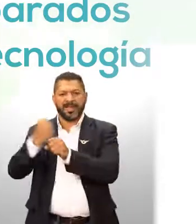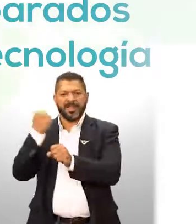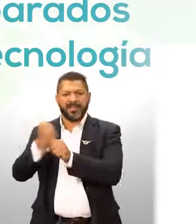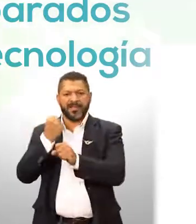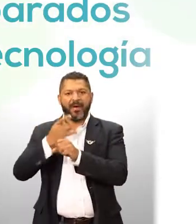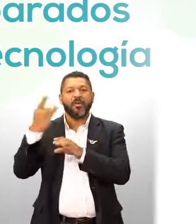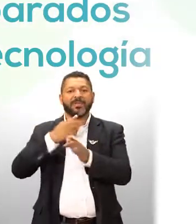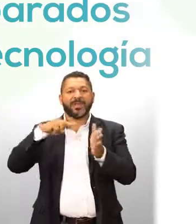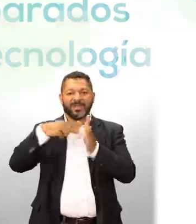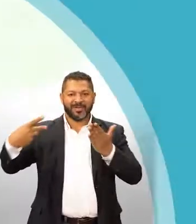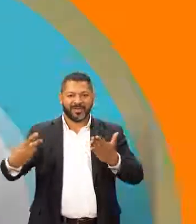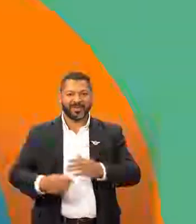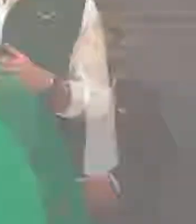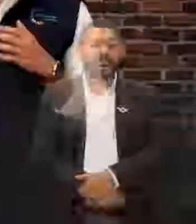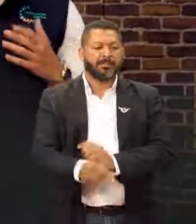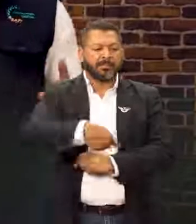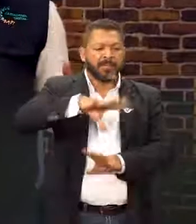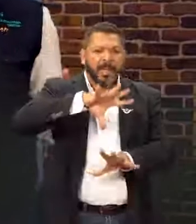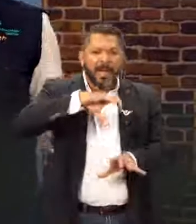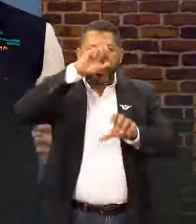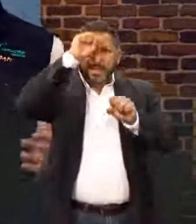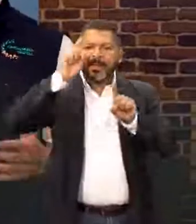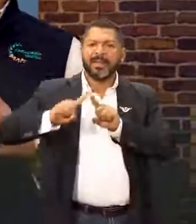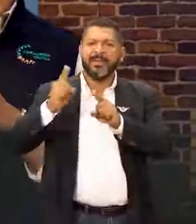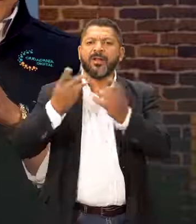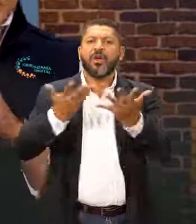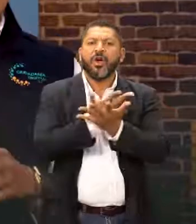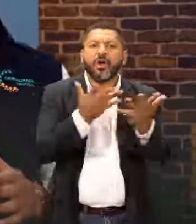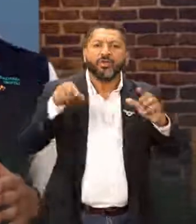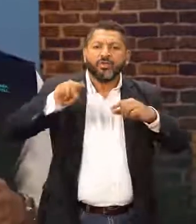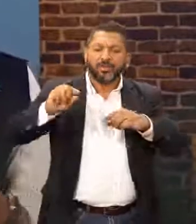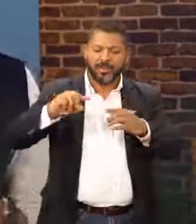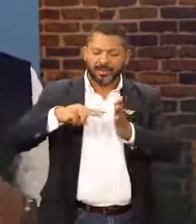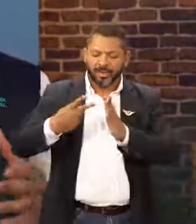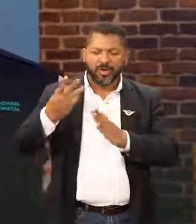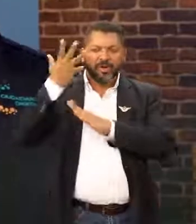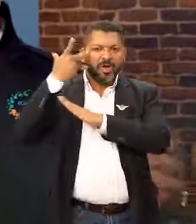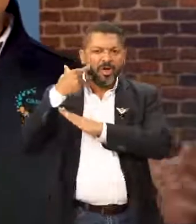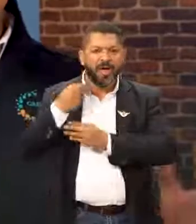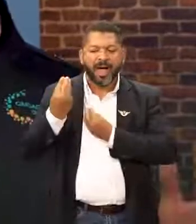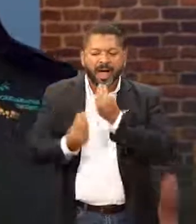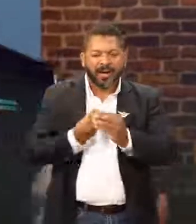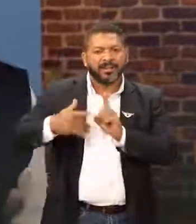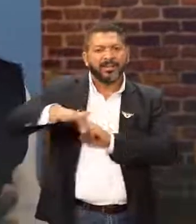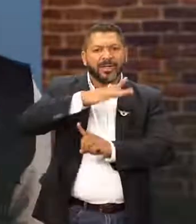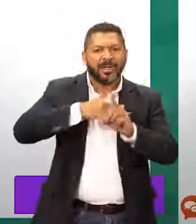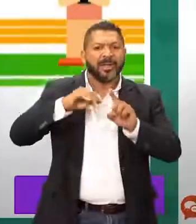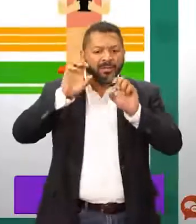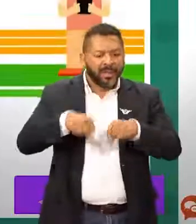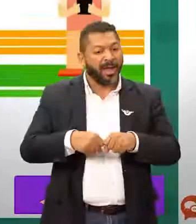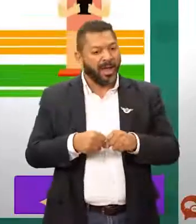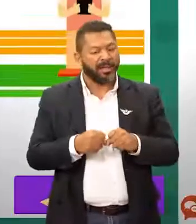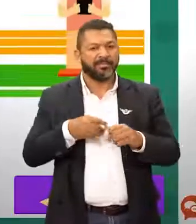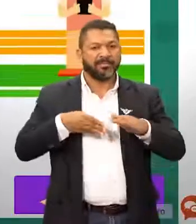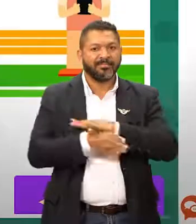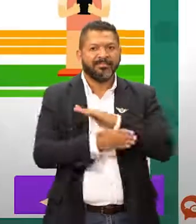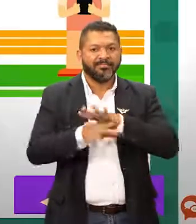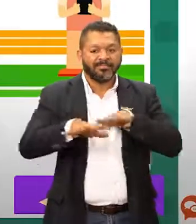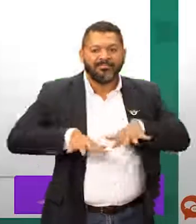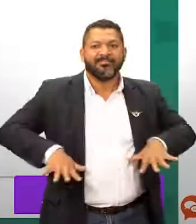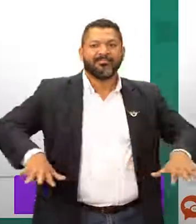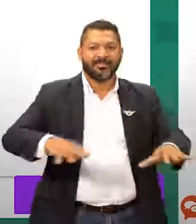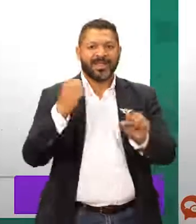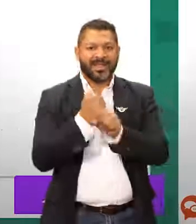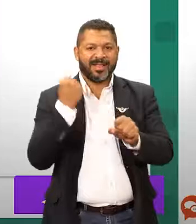trabajo Usando Tecnología. Aquí aprenderás a adaptar los recursos tecnológicos que tienes a disposición en tu cotidianidad para crear